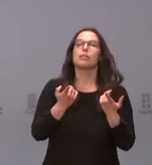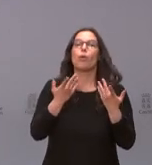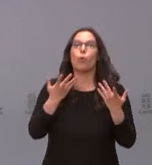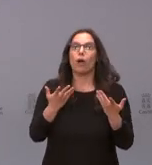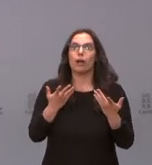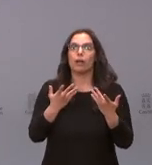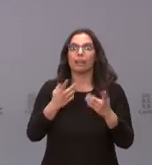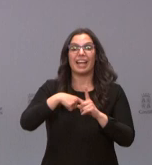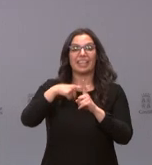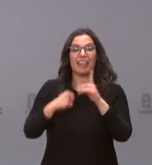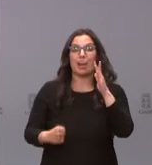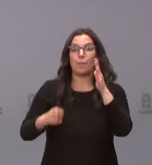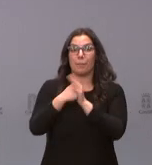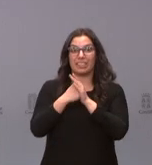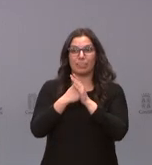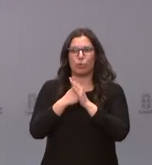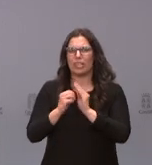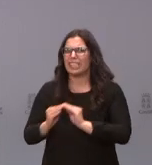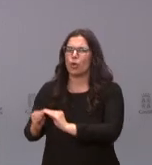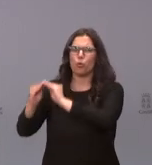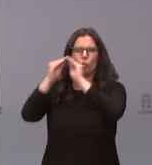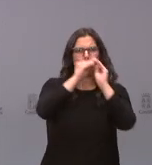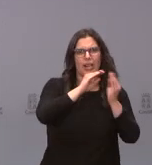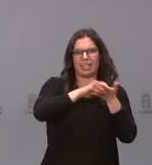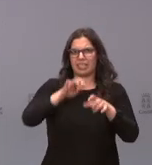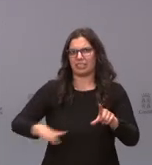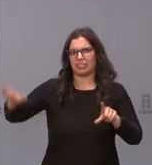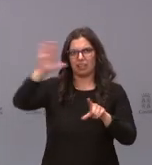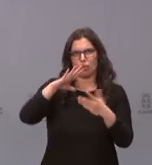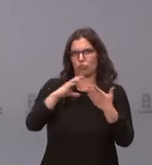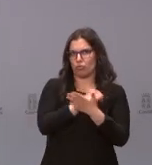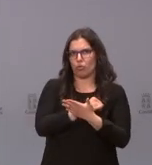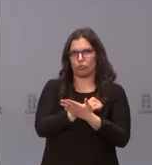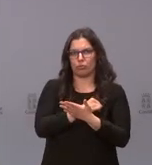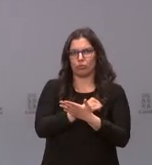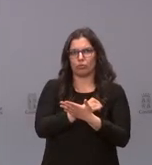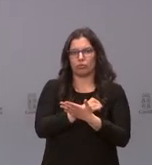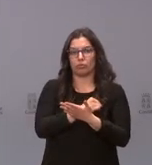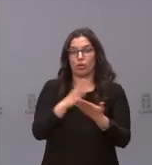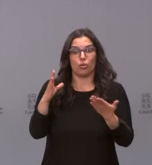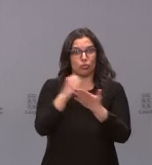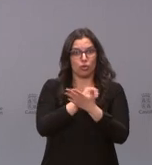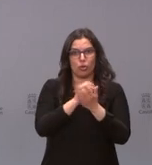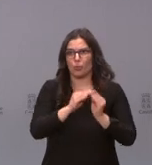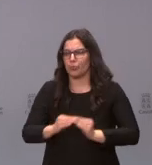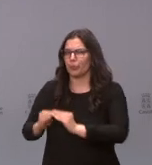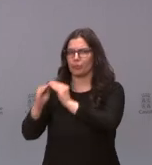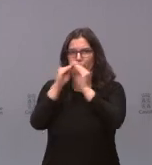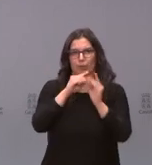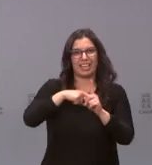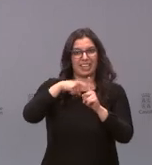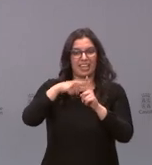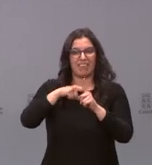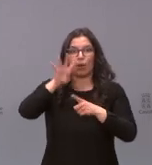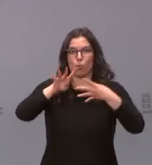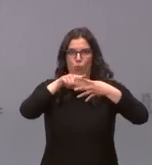en el nivel máximo de alarma a toda la comunidad, en el nivel máximo de alarma. Toda la comunidad se ha mantenido en nivel de alerta, cuatro, con